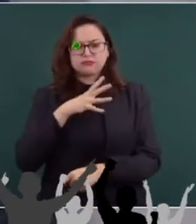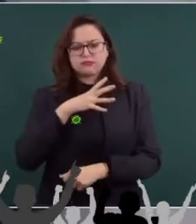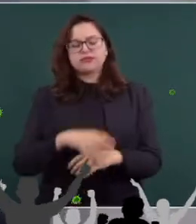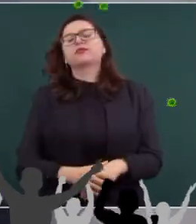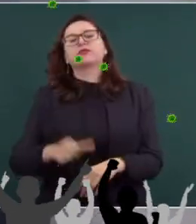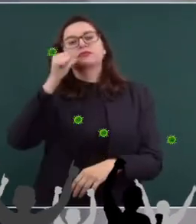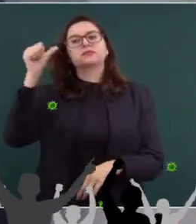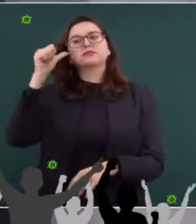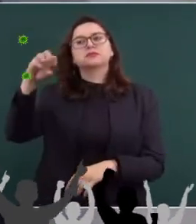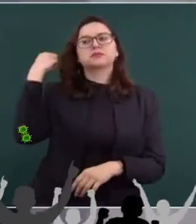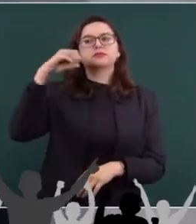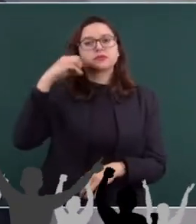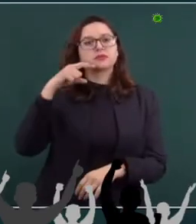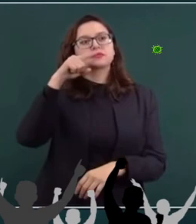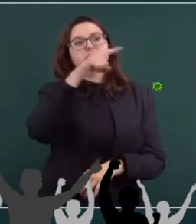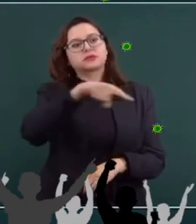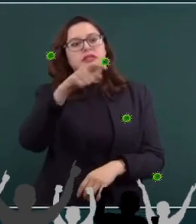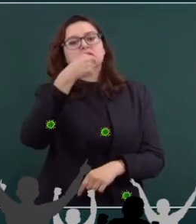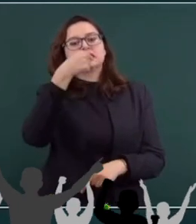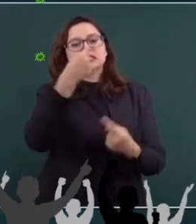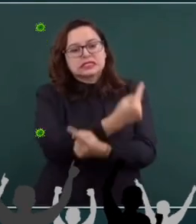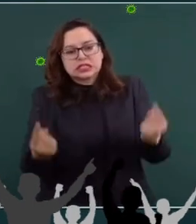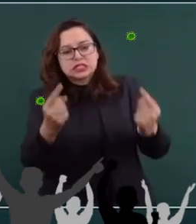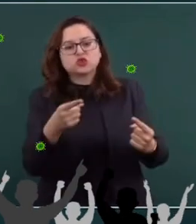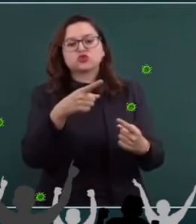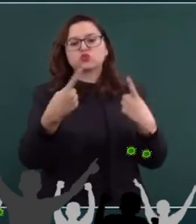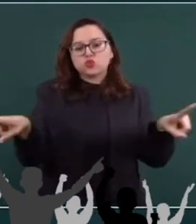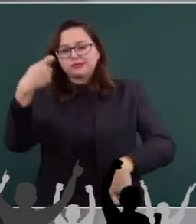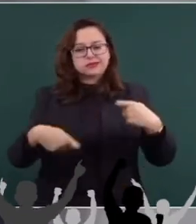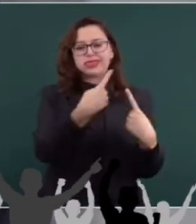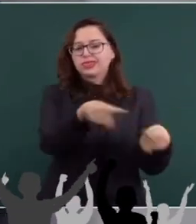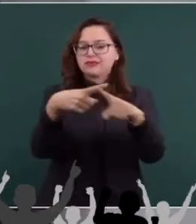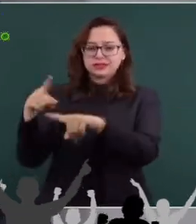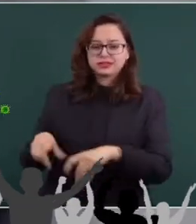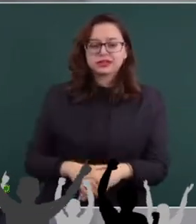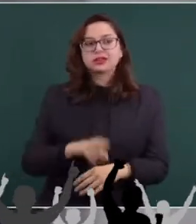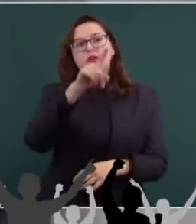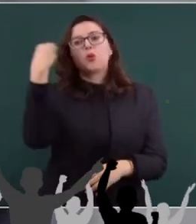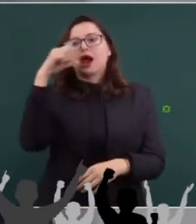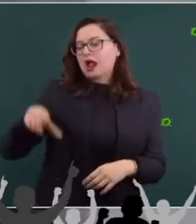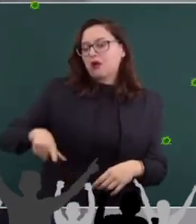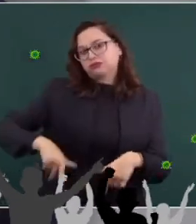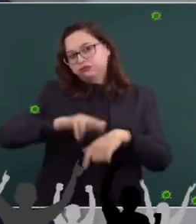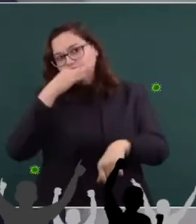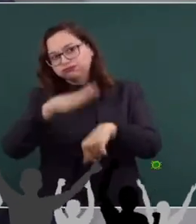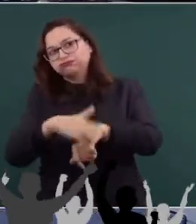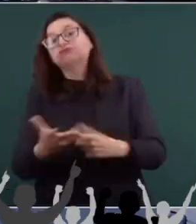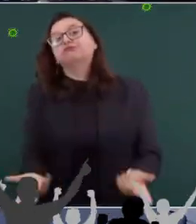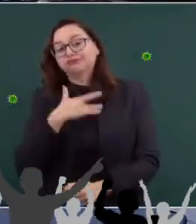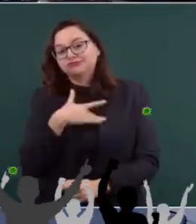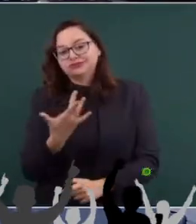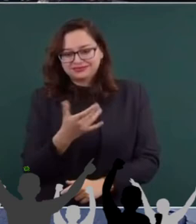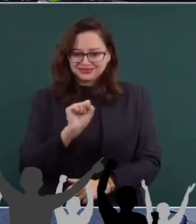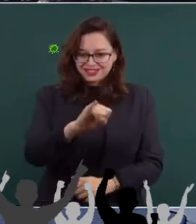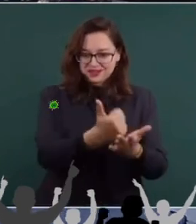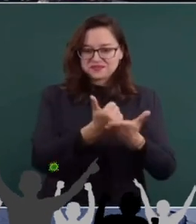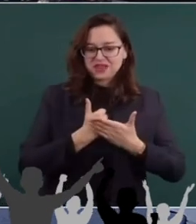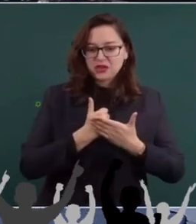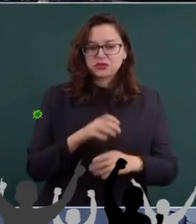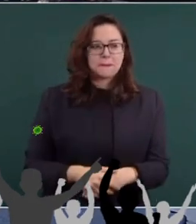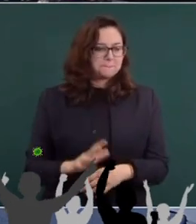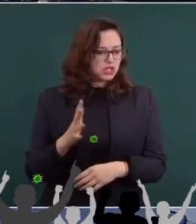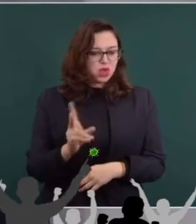unos niños de unas bandas me pidieron que querían tocar acá. Hablamos con el gobernador de Oaxaca y nos va a ayudar y deben de ser como unas